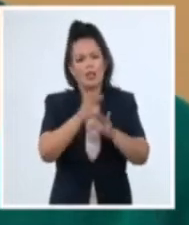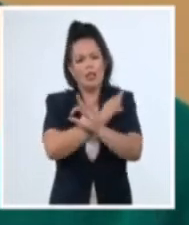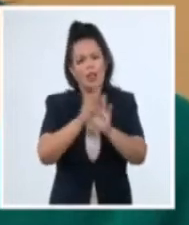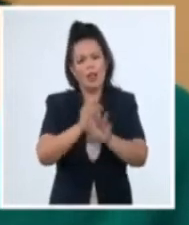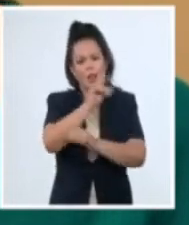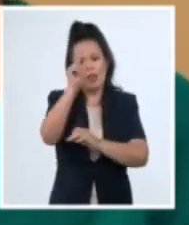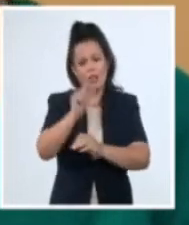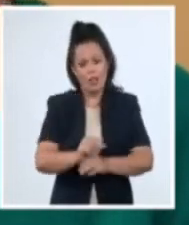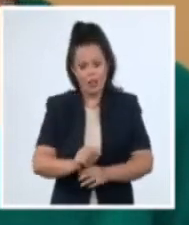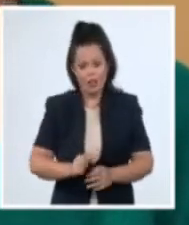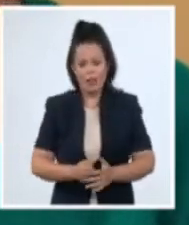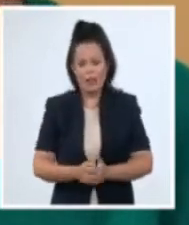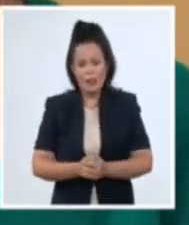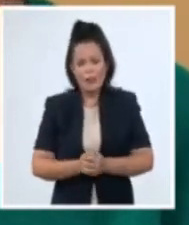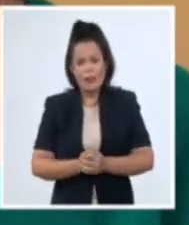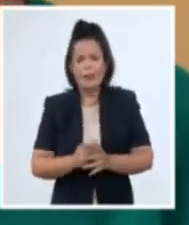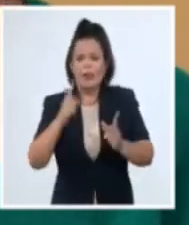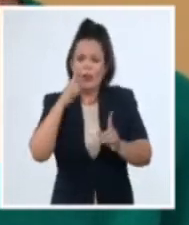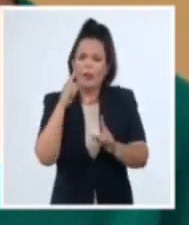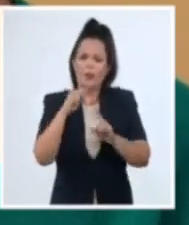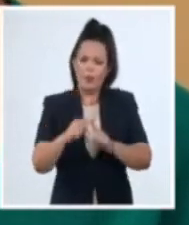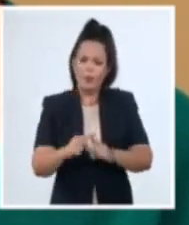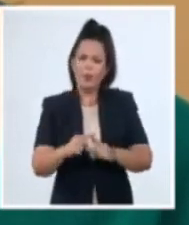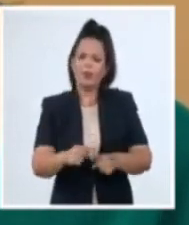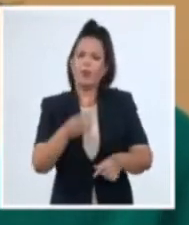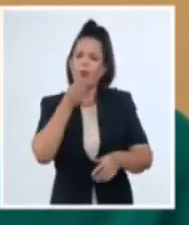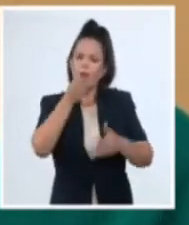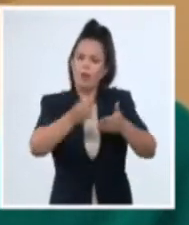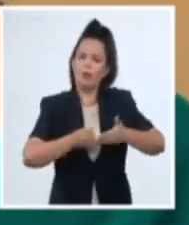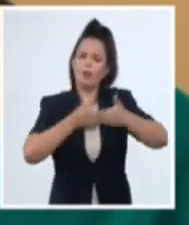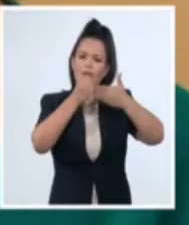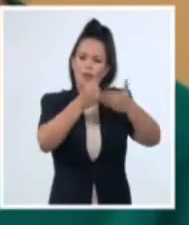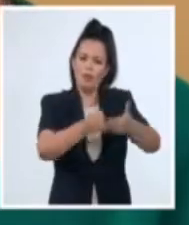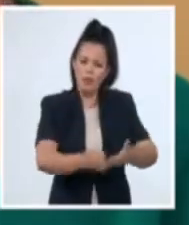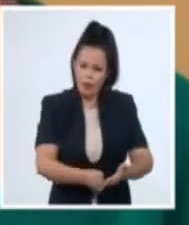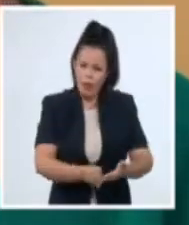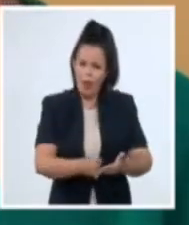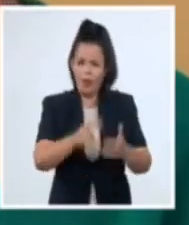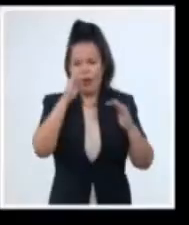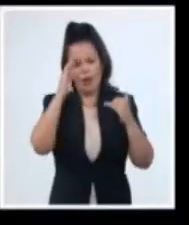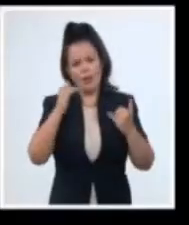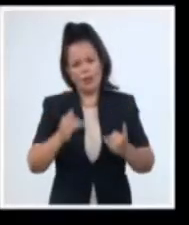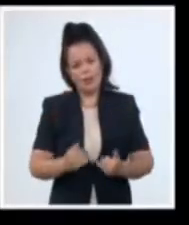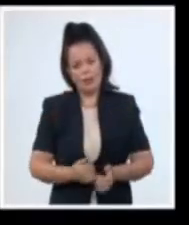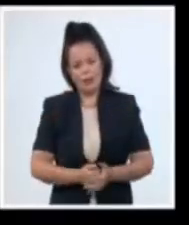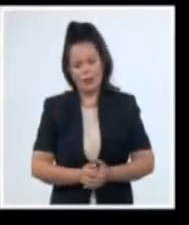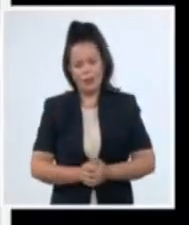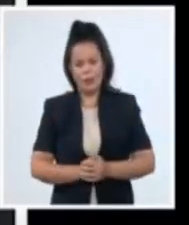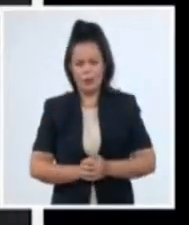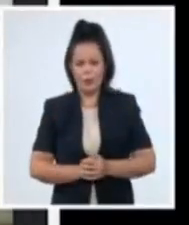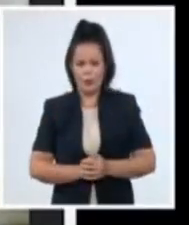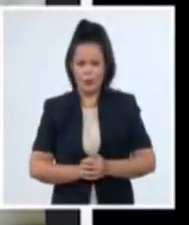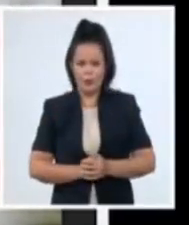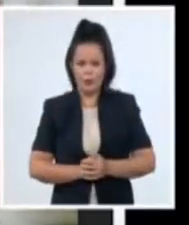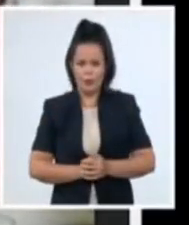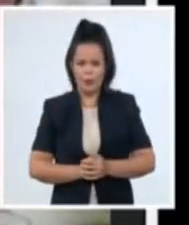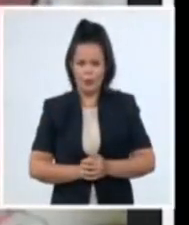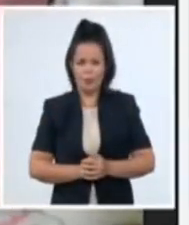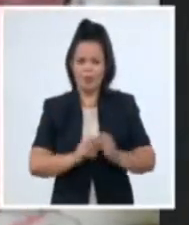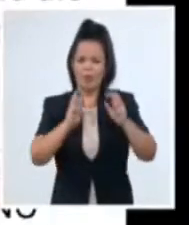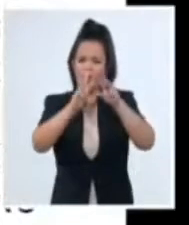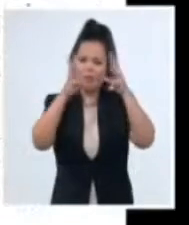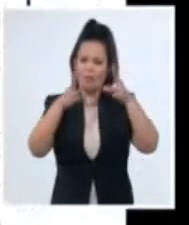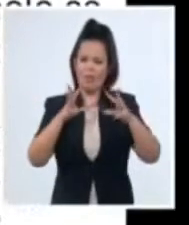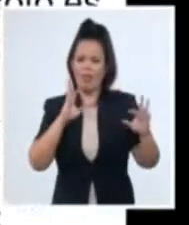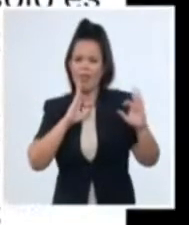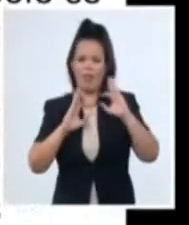diferentes disciplinas en aras de llegar a un diagnóstico certero de su actual estado de salud. Mientras en Facebook se narran toda